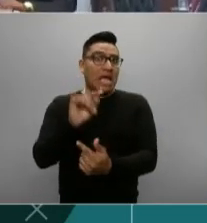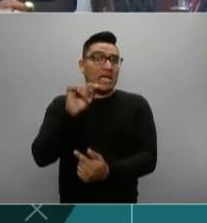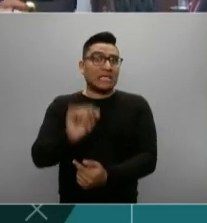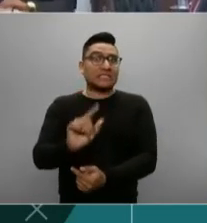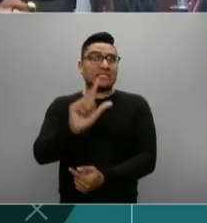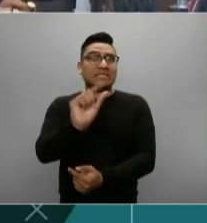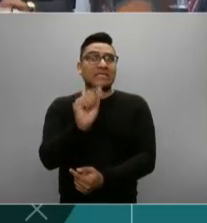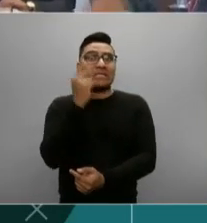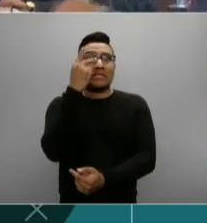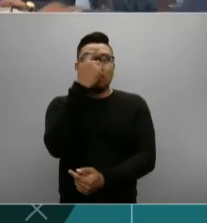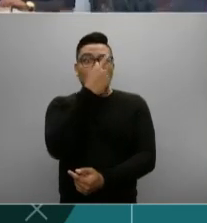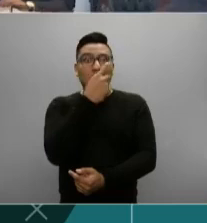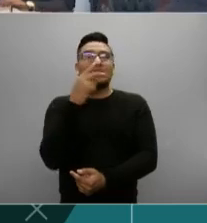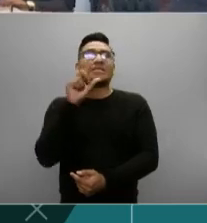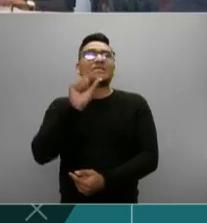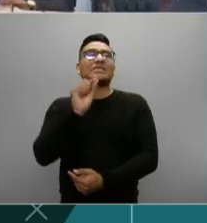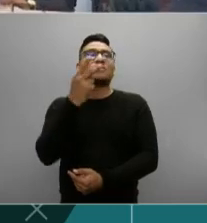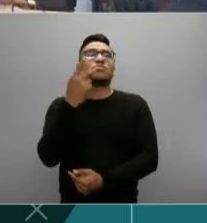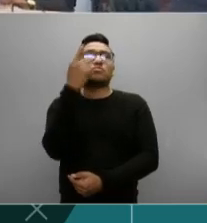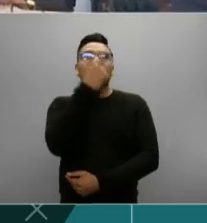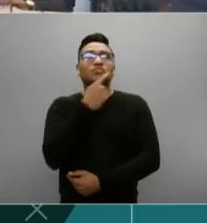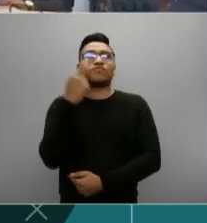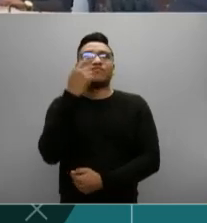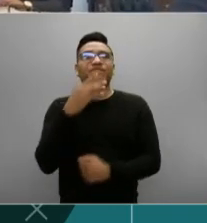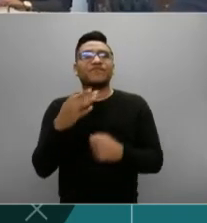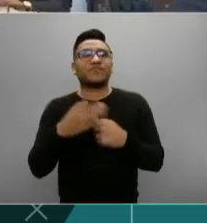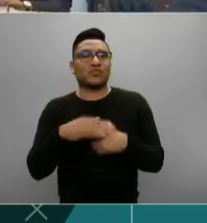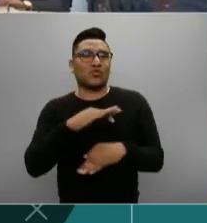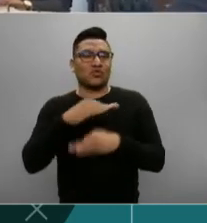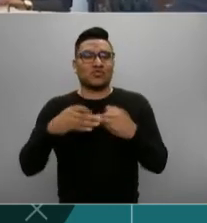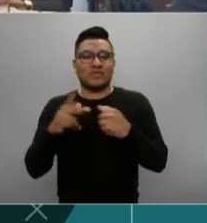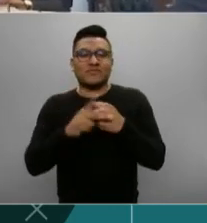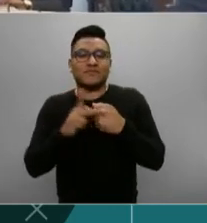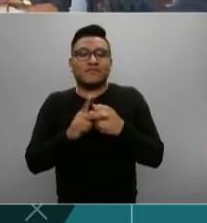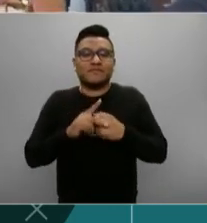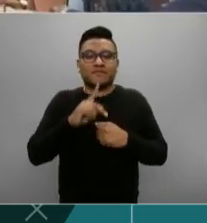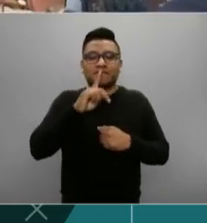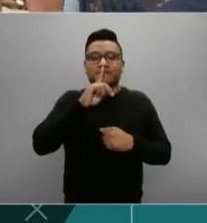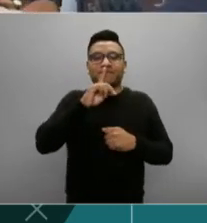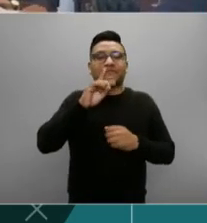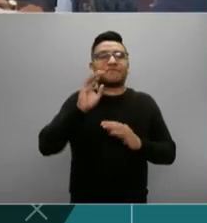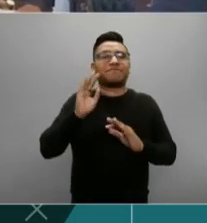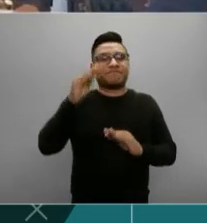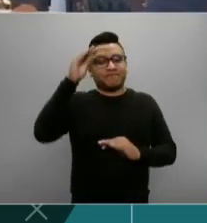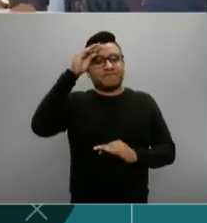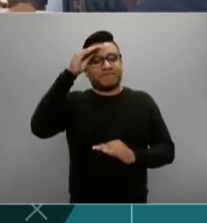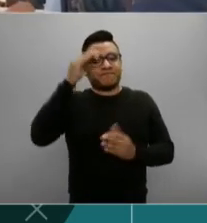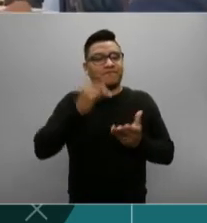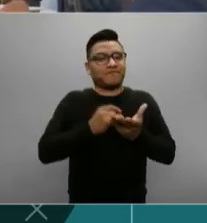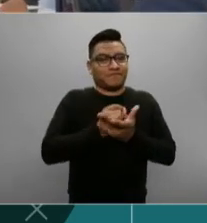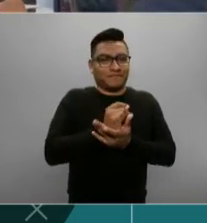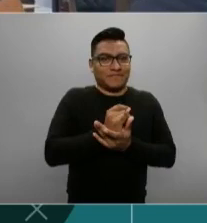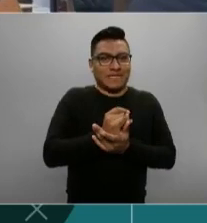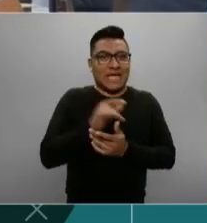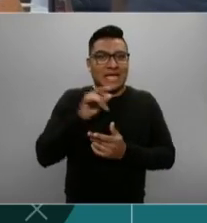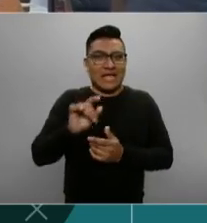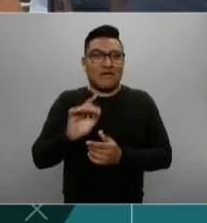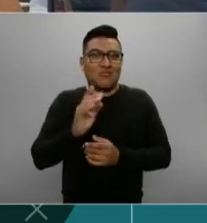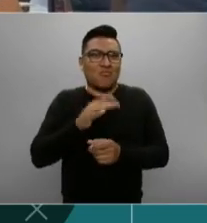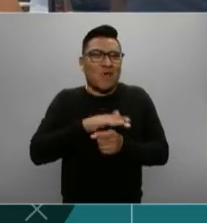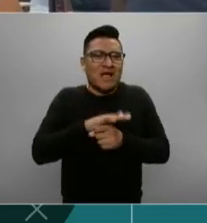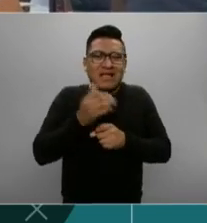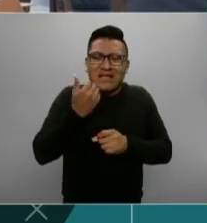de lo que se conoce como un procedimiento de silencio, y durante estas 72 horas, cualquiera de los 193 países